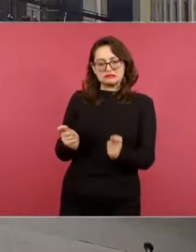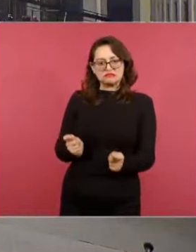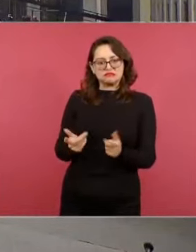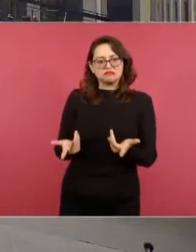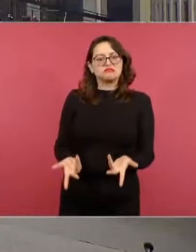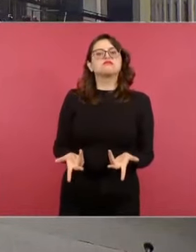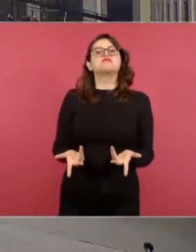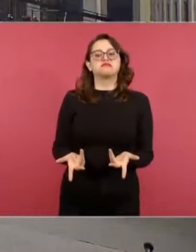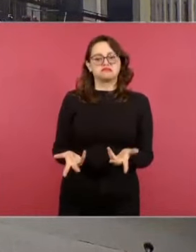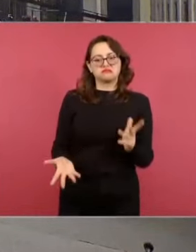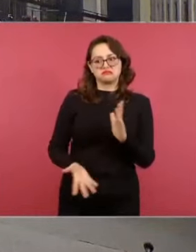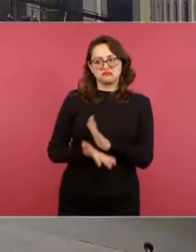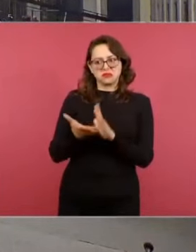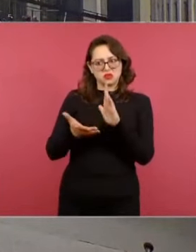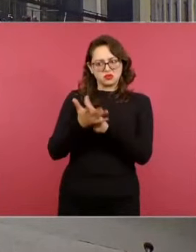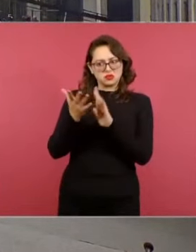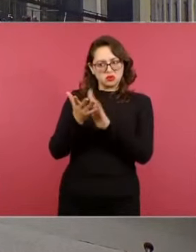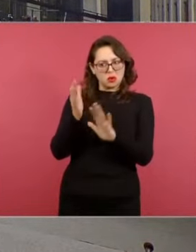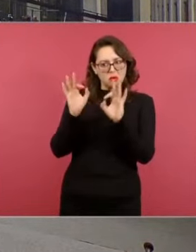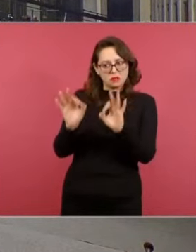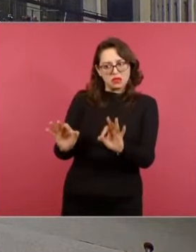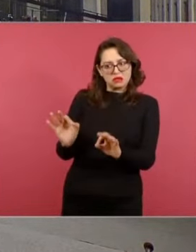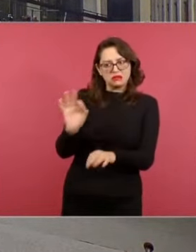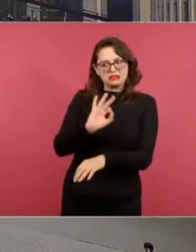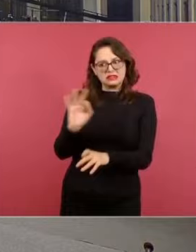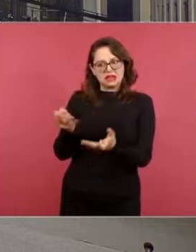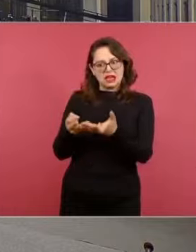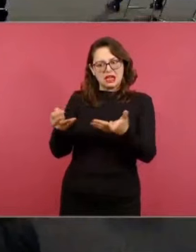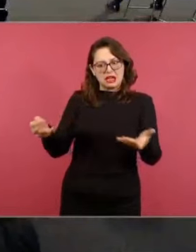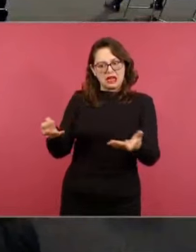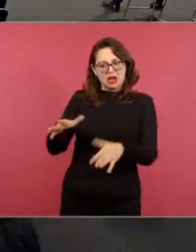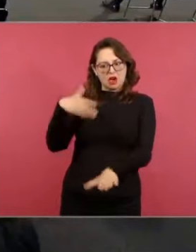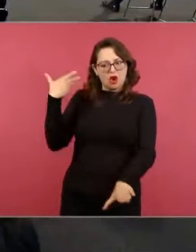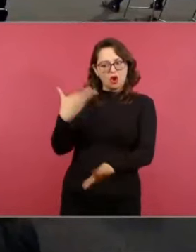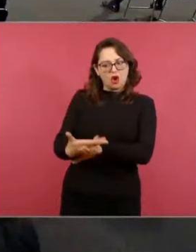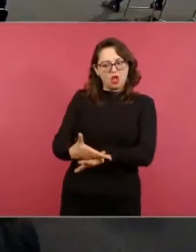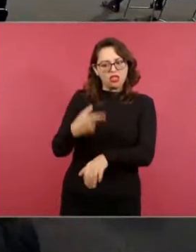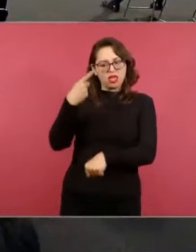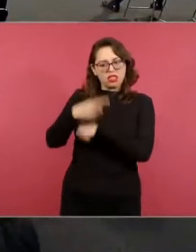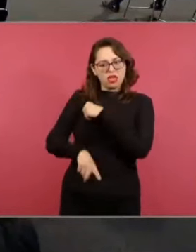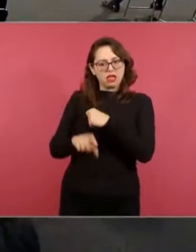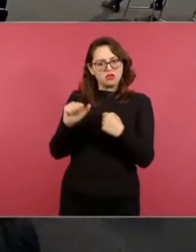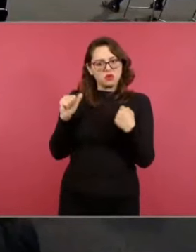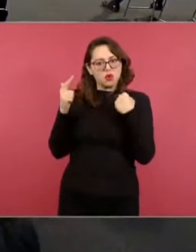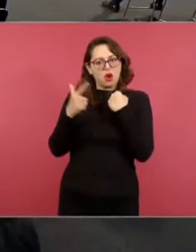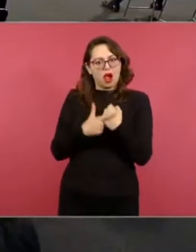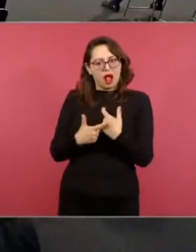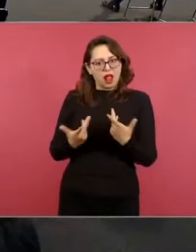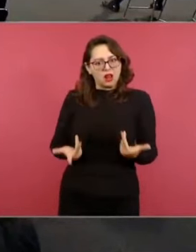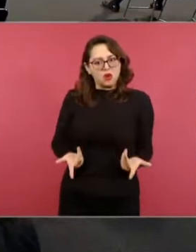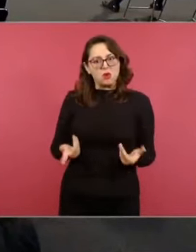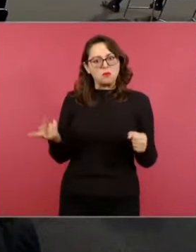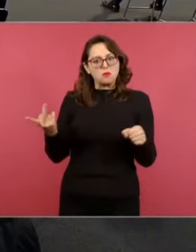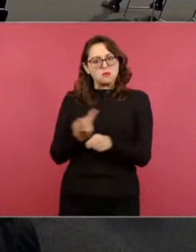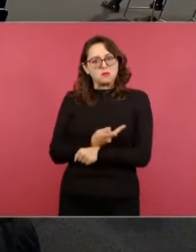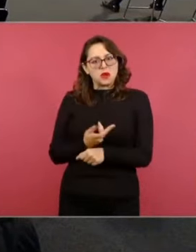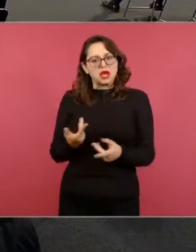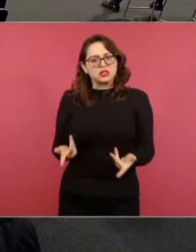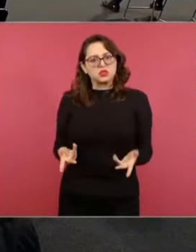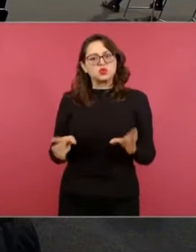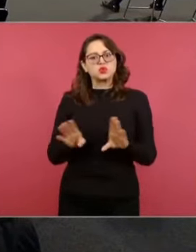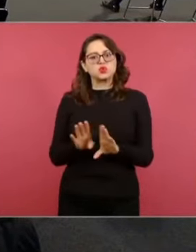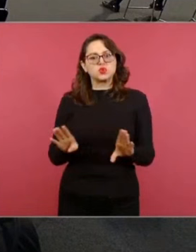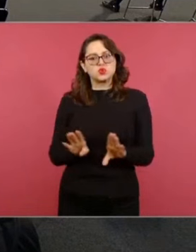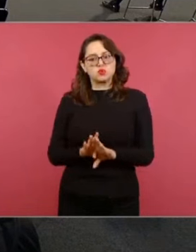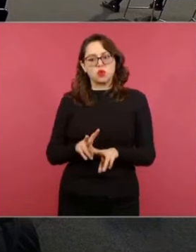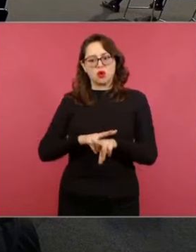tema de esta construcción? ¿Cómo van a salvar el paso